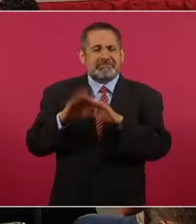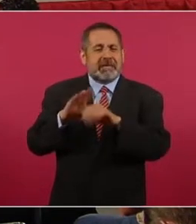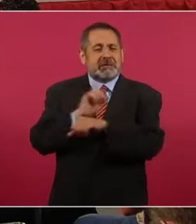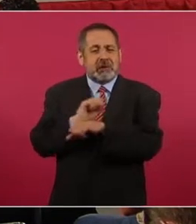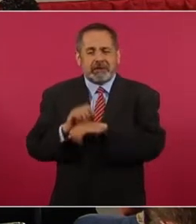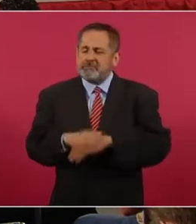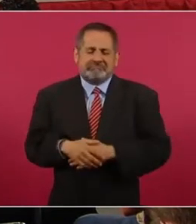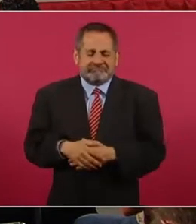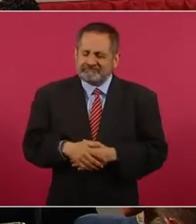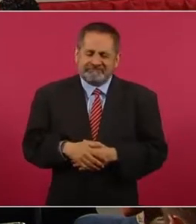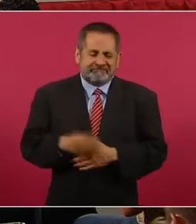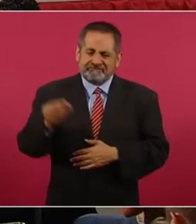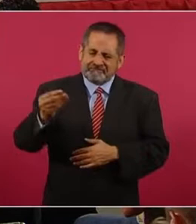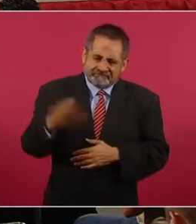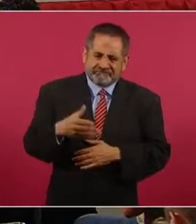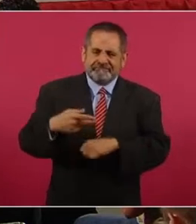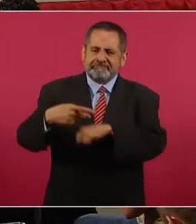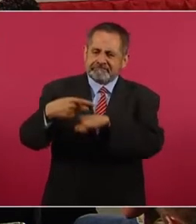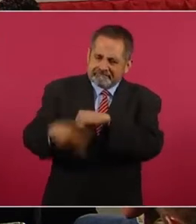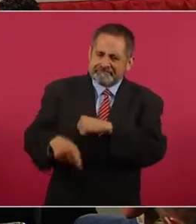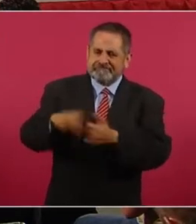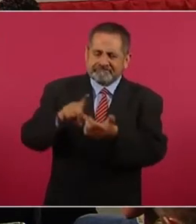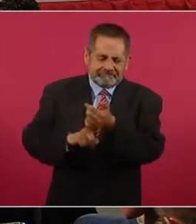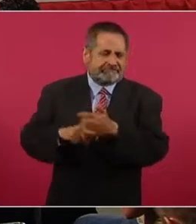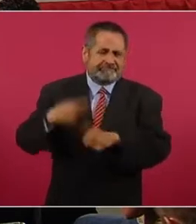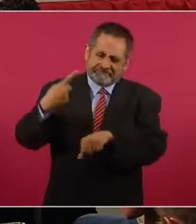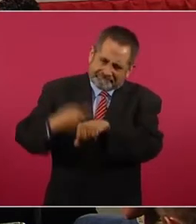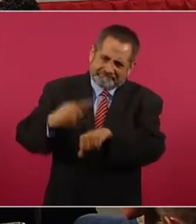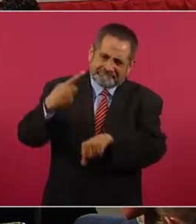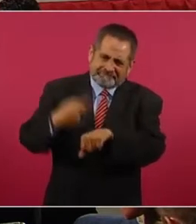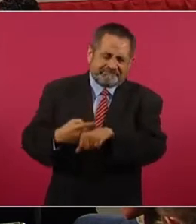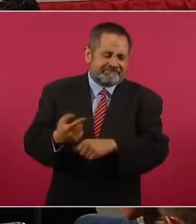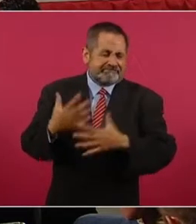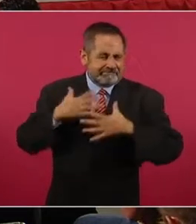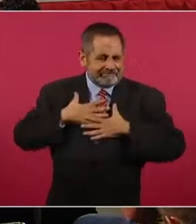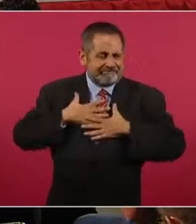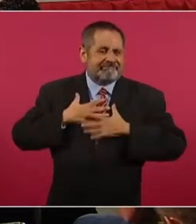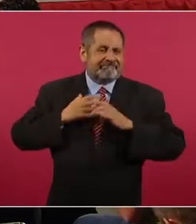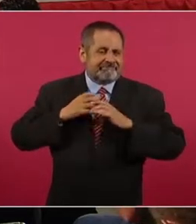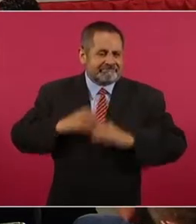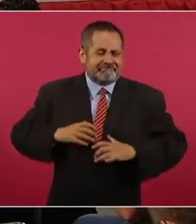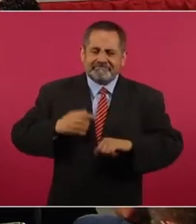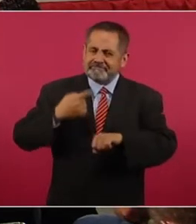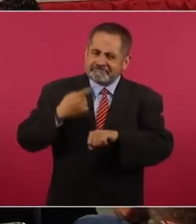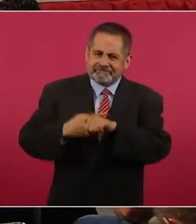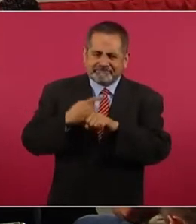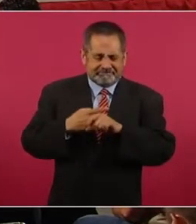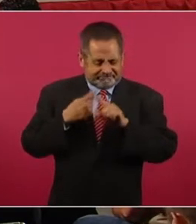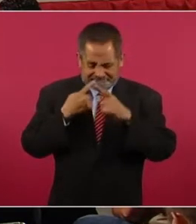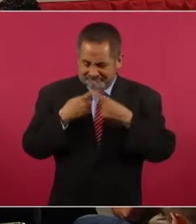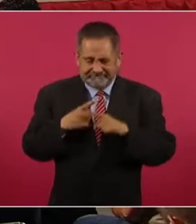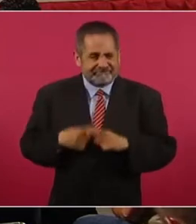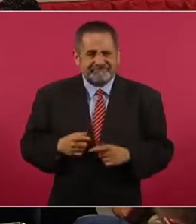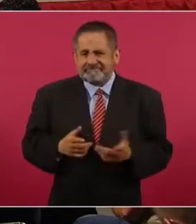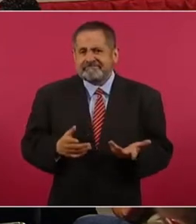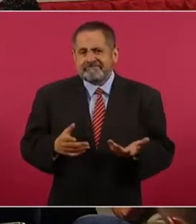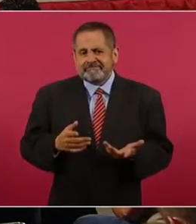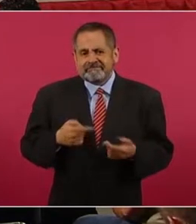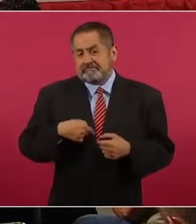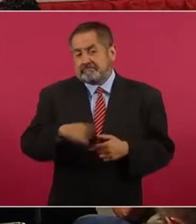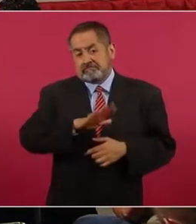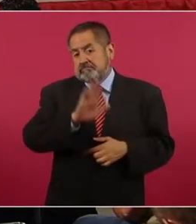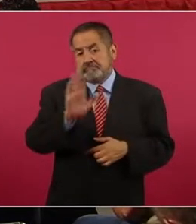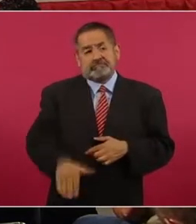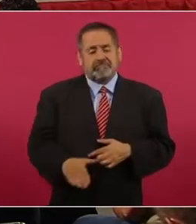del tabaco que son dañinos para la salud, causan enfermedad, múltiples enfermedades, causan muerte,